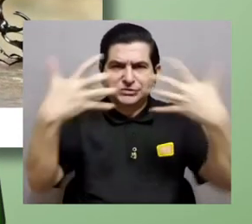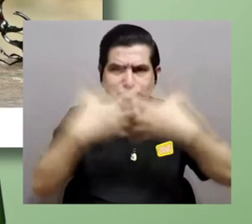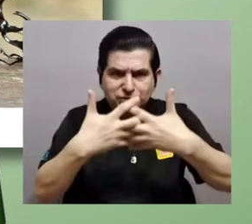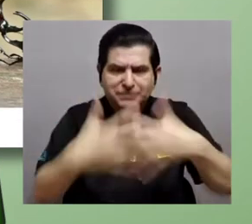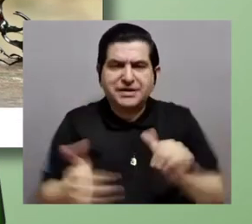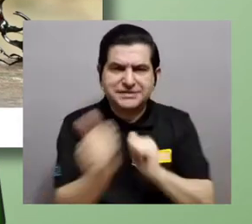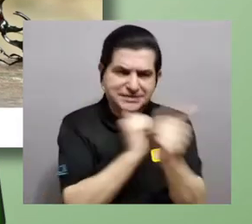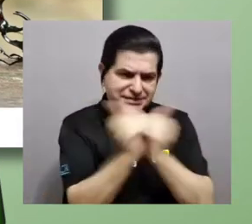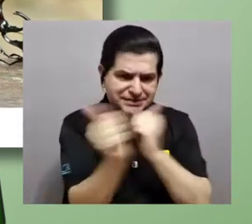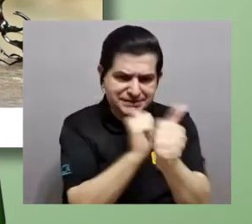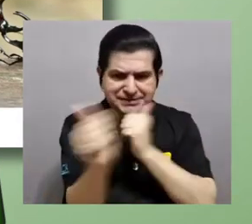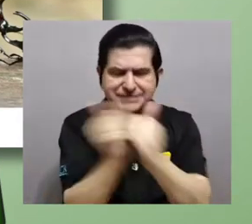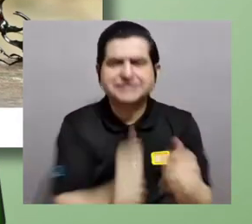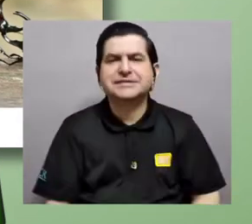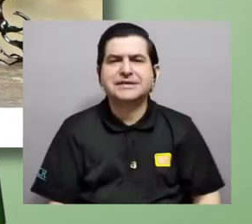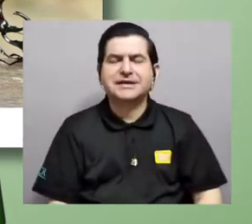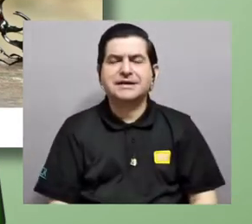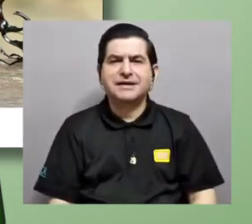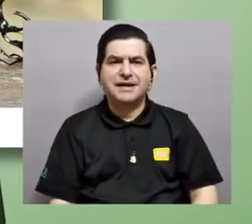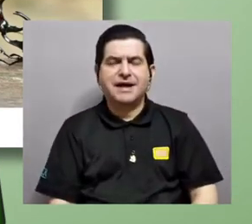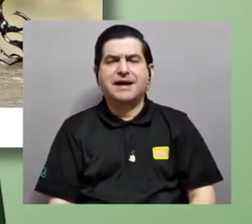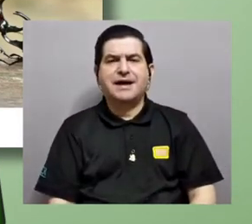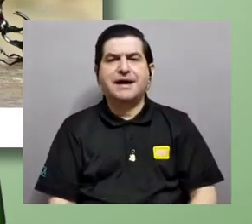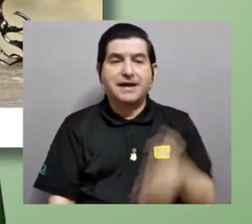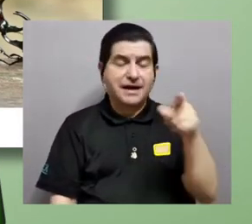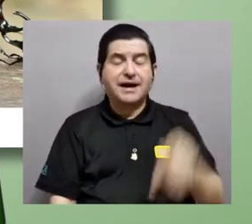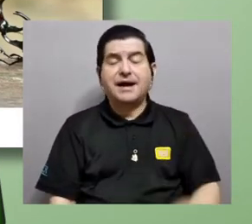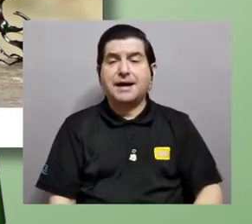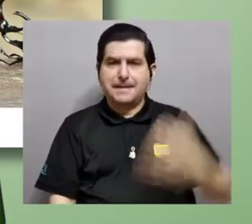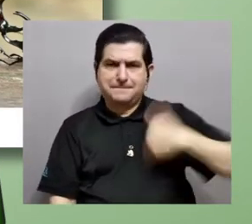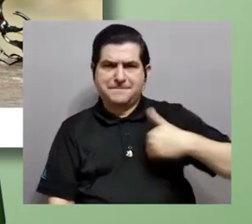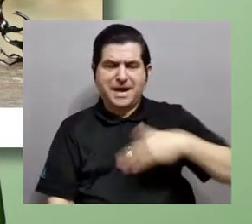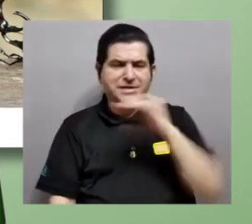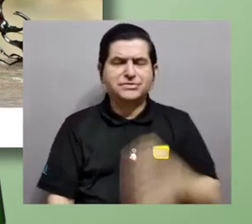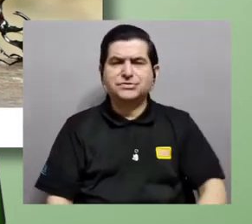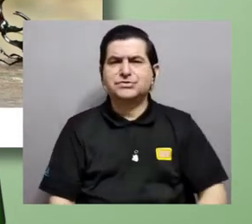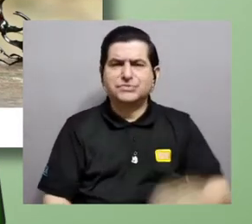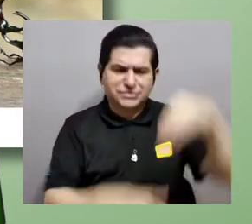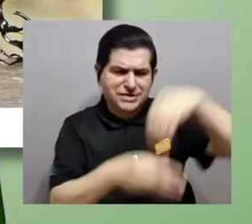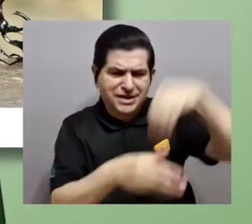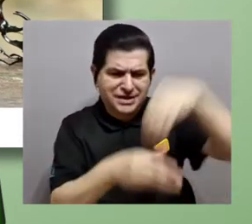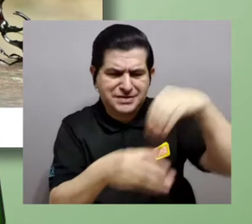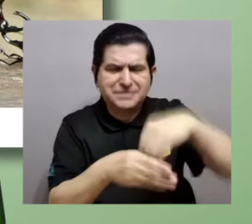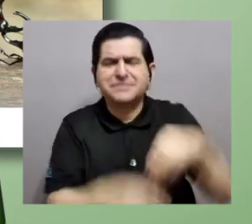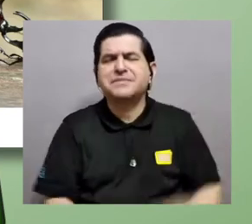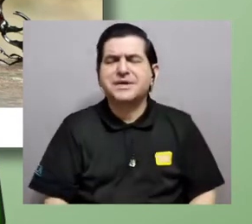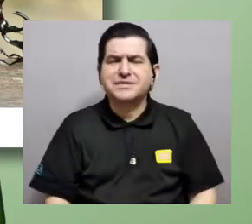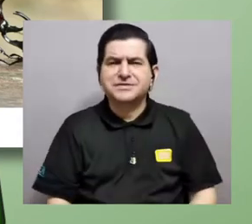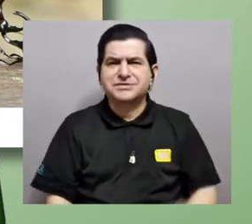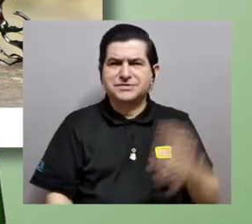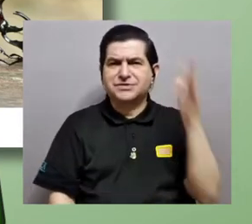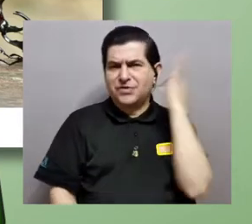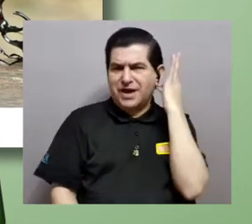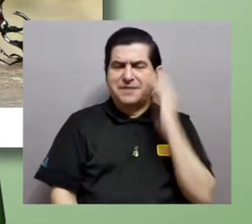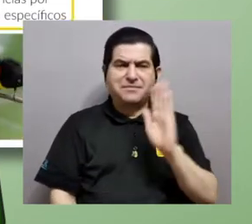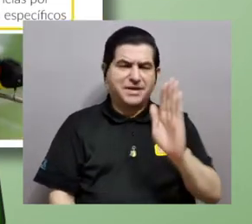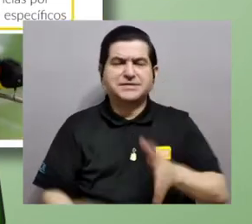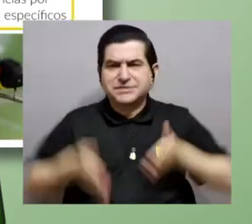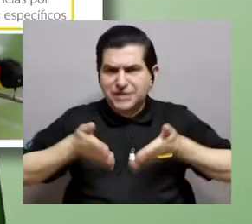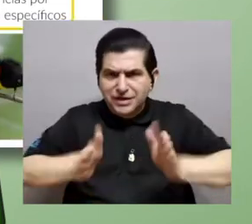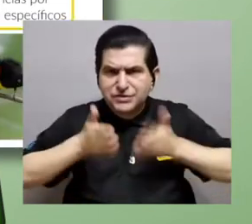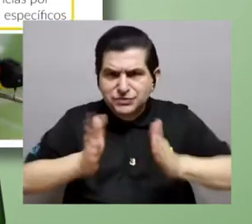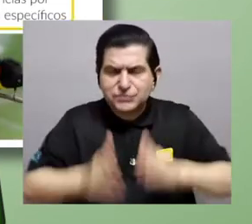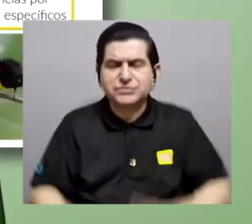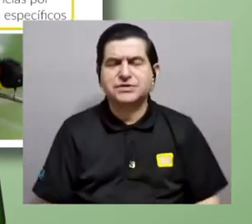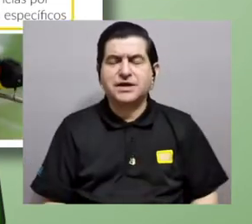competencia intensa entre machos y esta alta inversión energética de las hembras en su progenie ha llevado a la